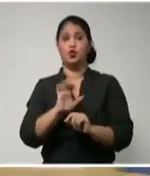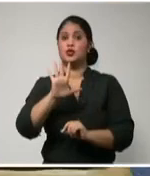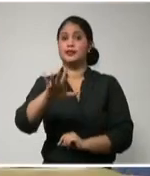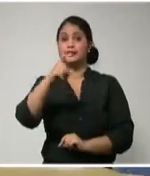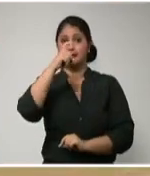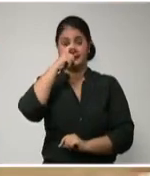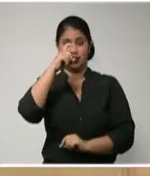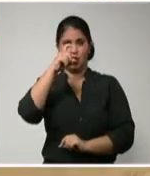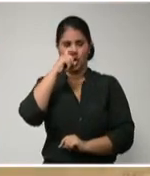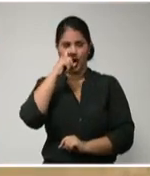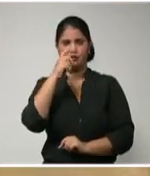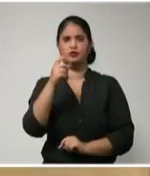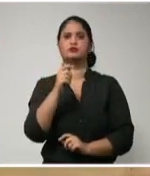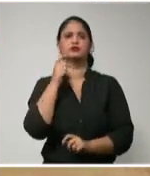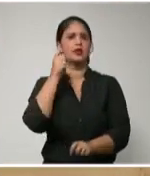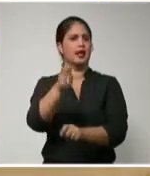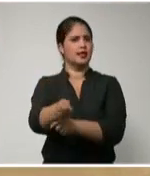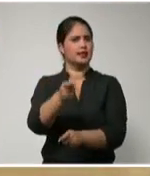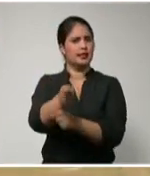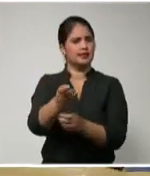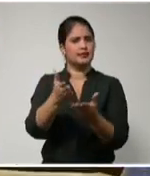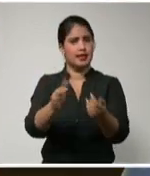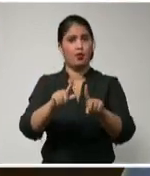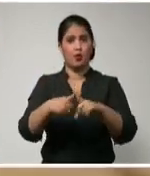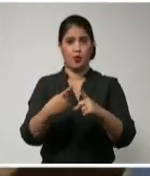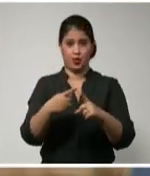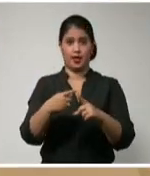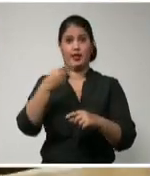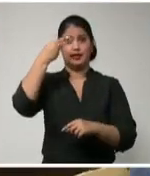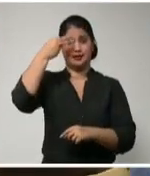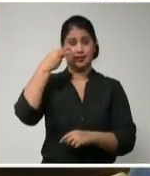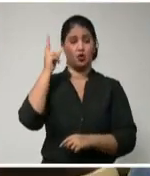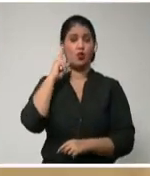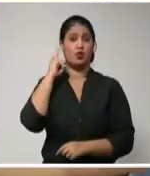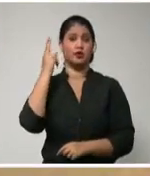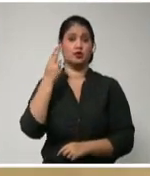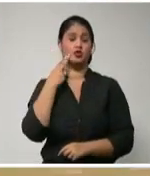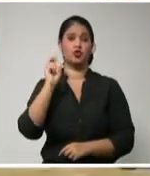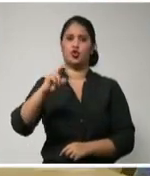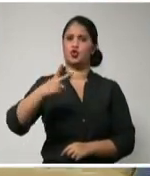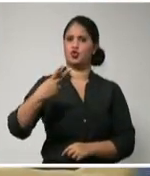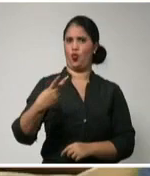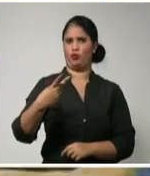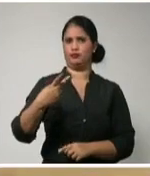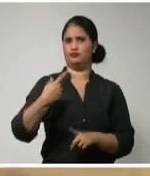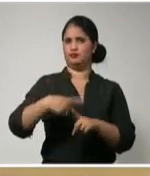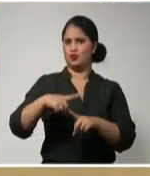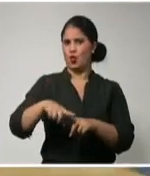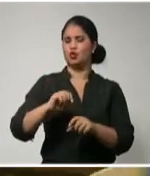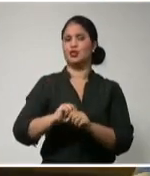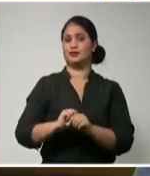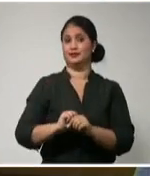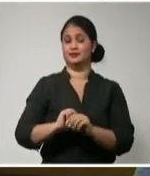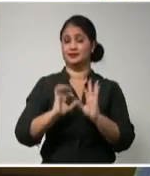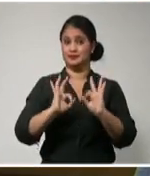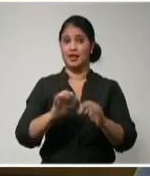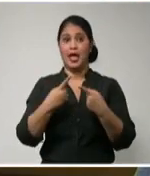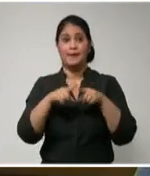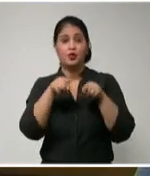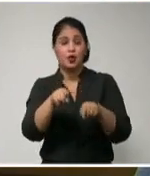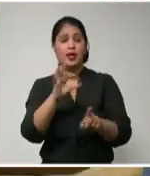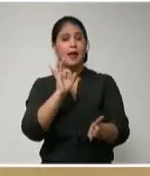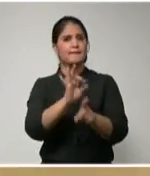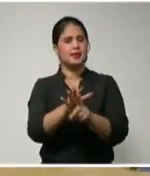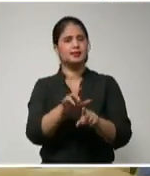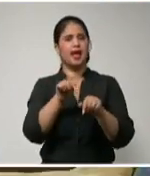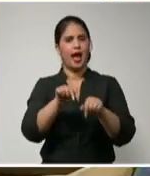de ciego. Porque él, a pesar de ser un niño sordociego, en esa doble discapacidad, se incorporó en